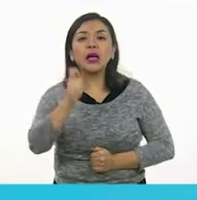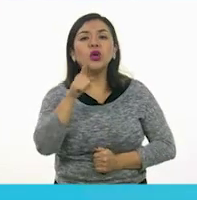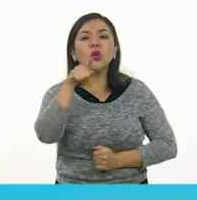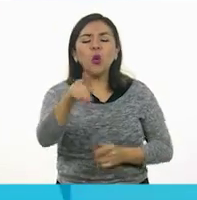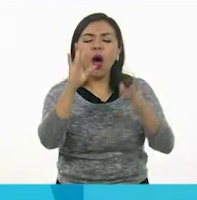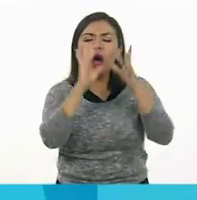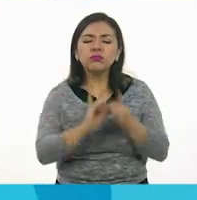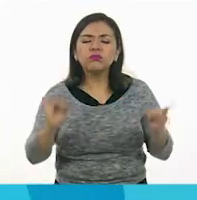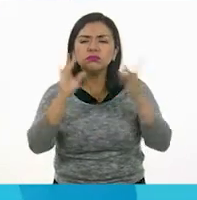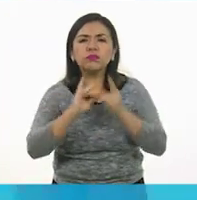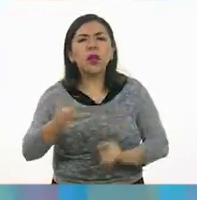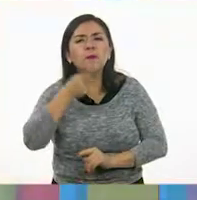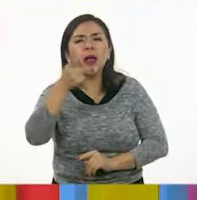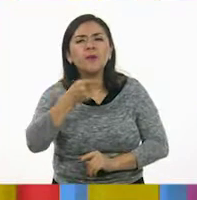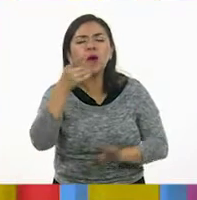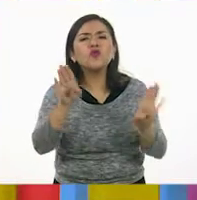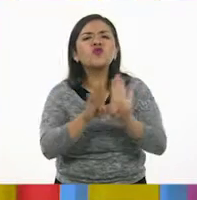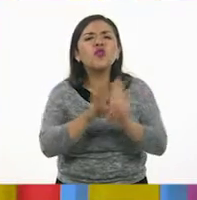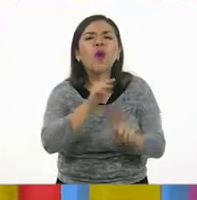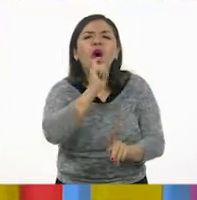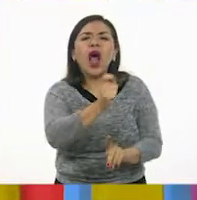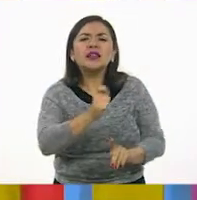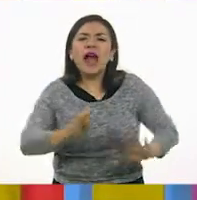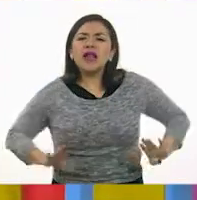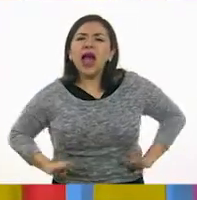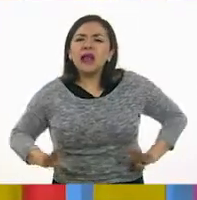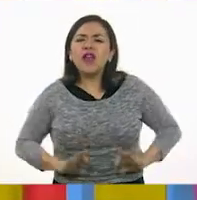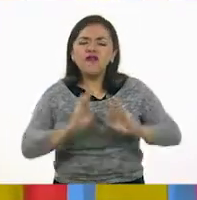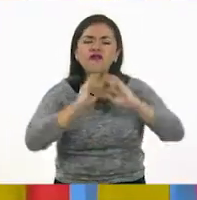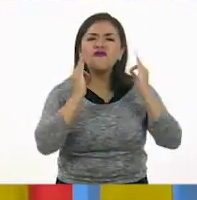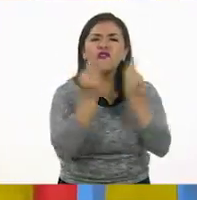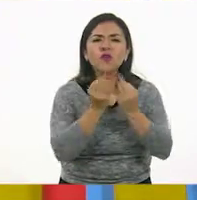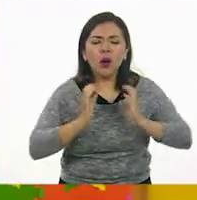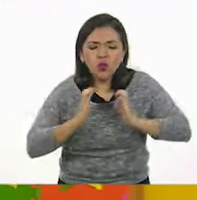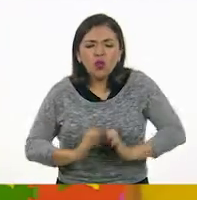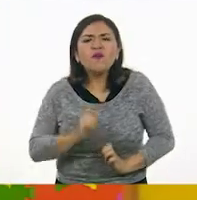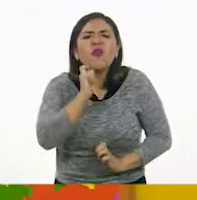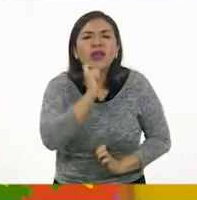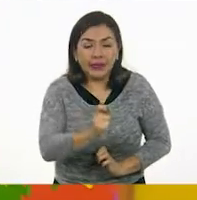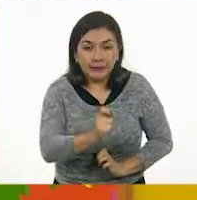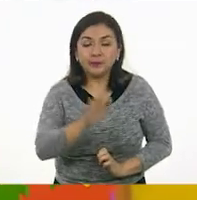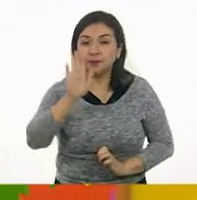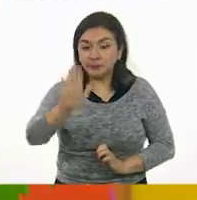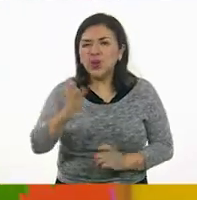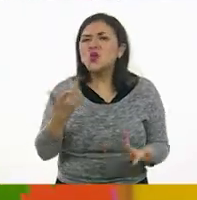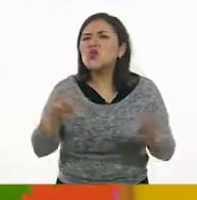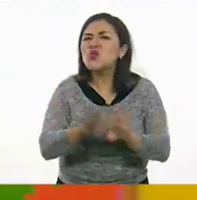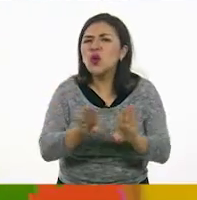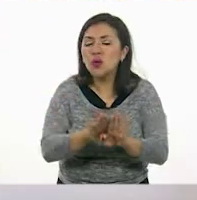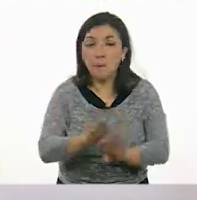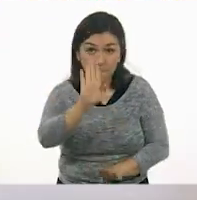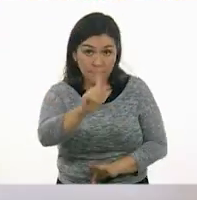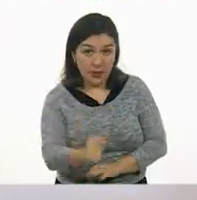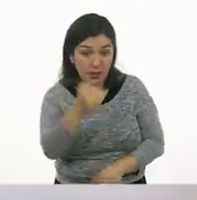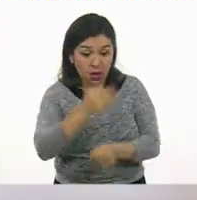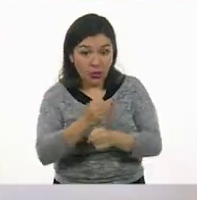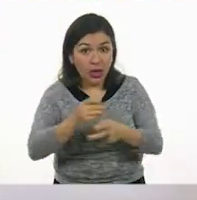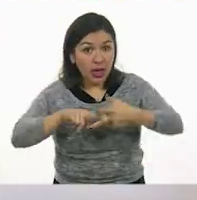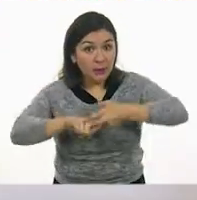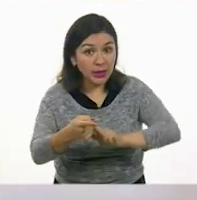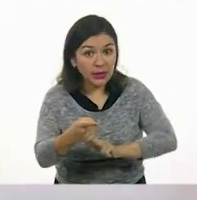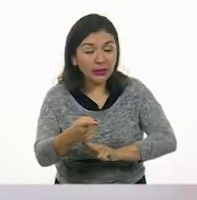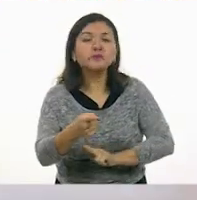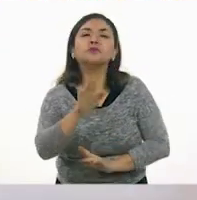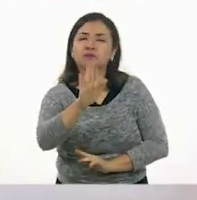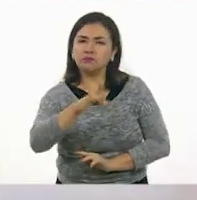Describir oralmente los cuerpos geométricos. ¿Cómo hacemos eso? Bueno, pero para empezar, ¿qué te parece,